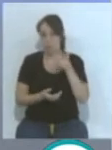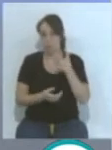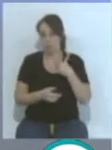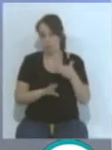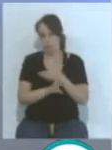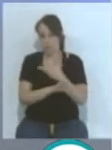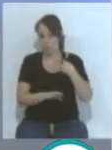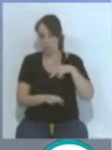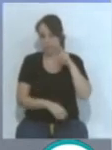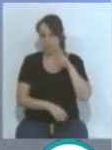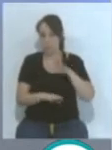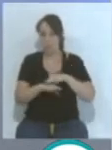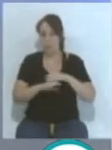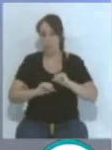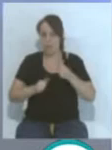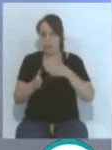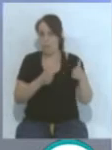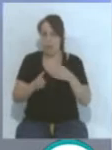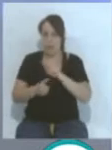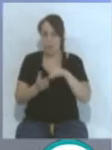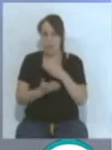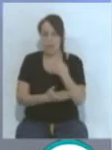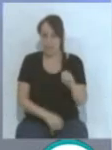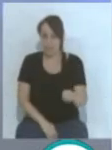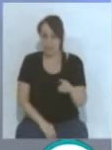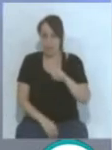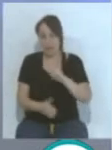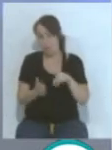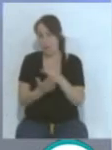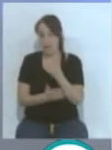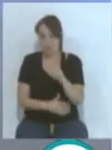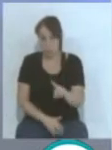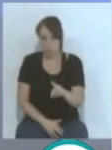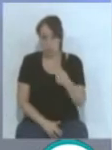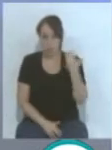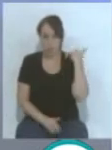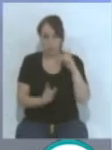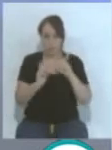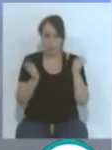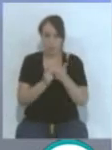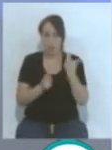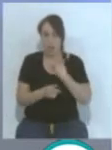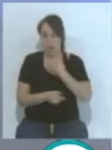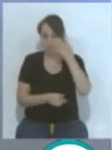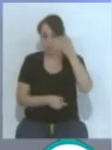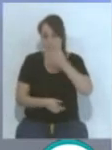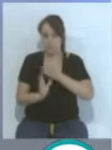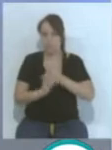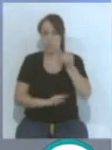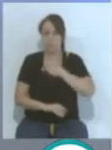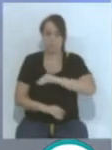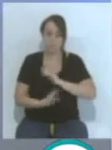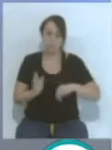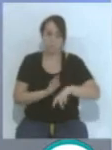del calendario de inicio de la temporada 2020-2021. Ayer en la reunión de la Real Federación Española de